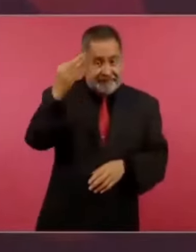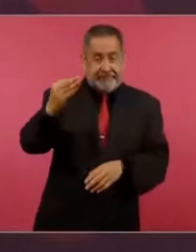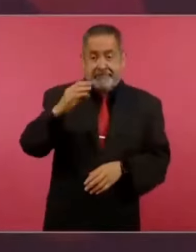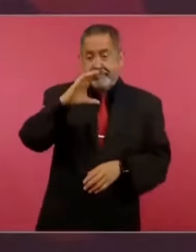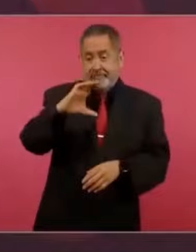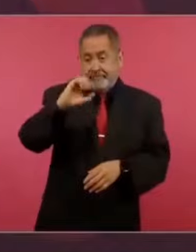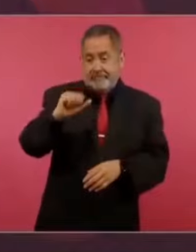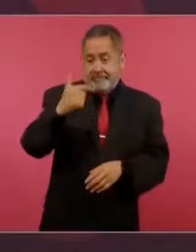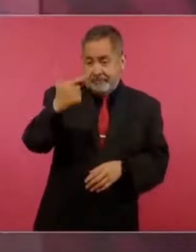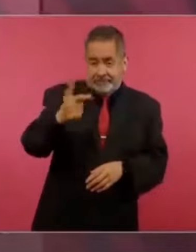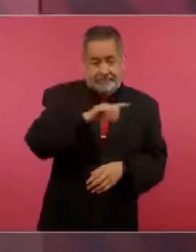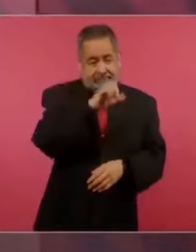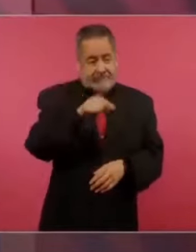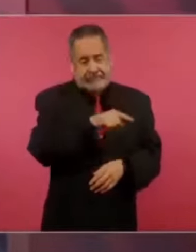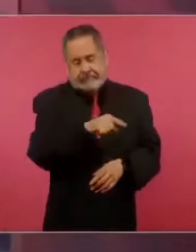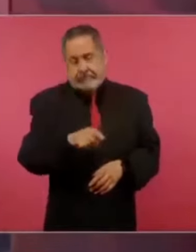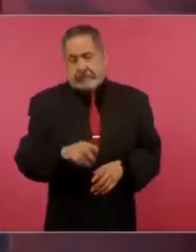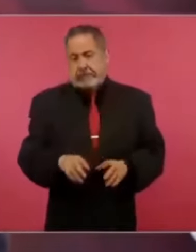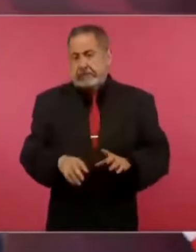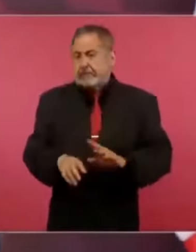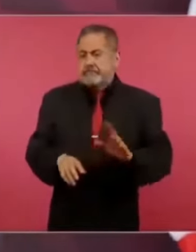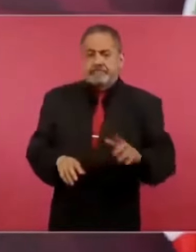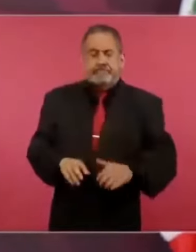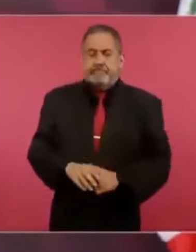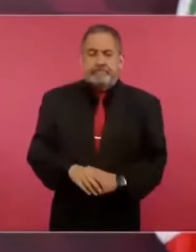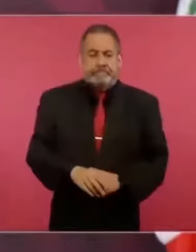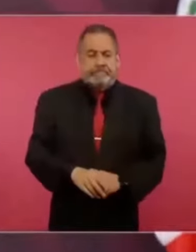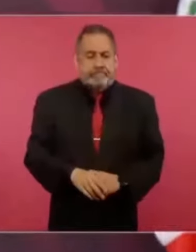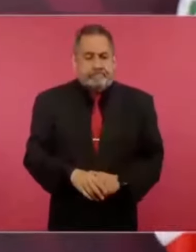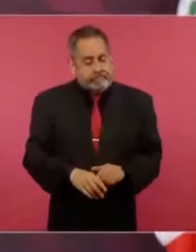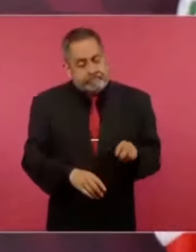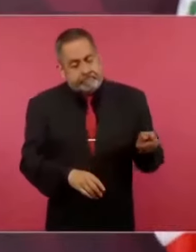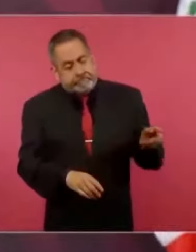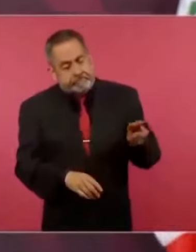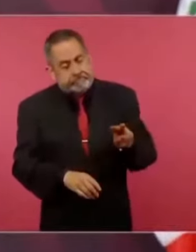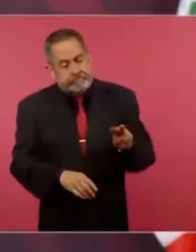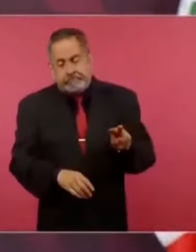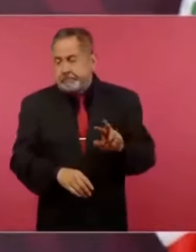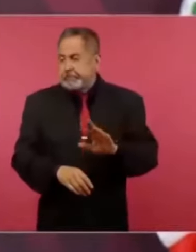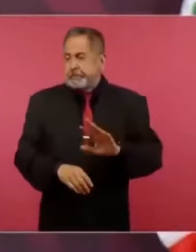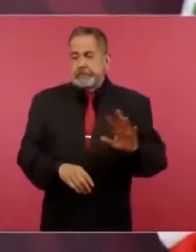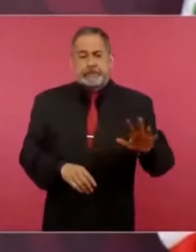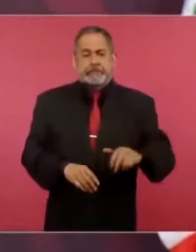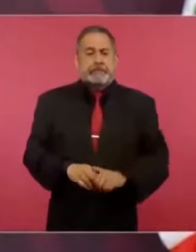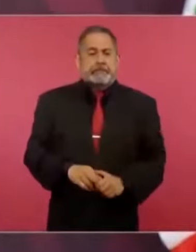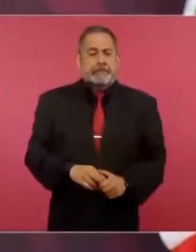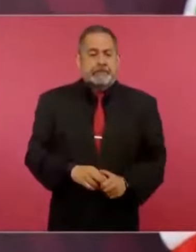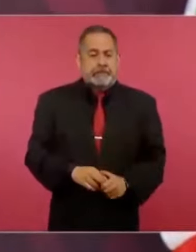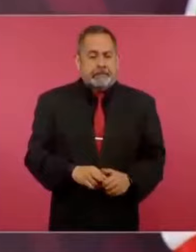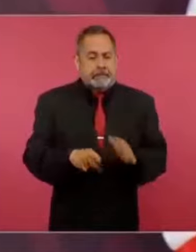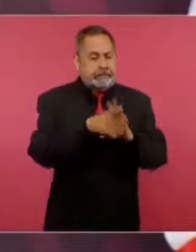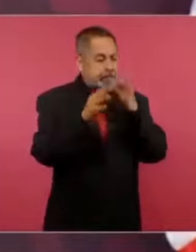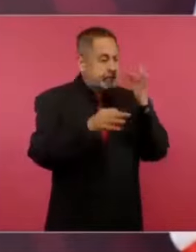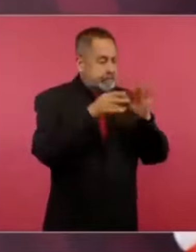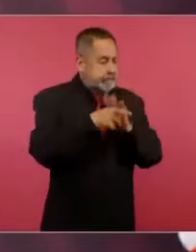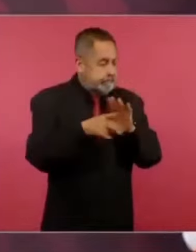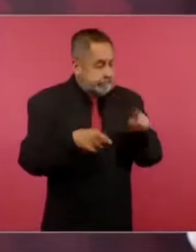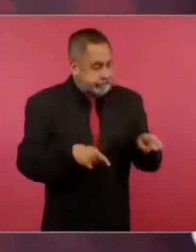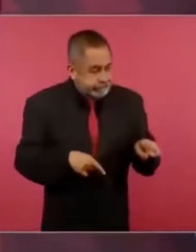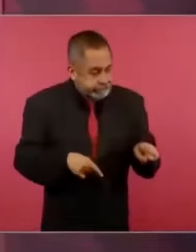después veo unos periodistas